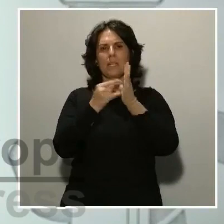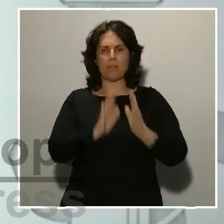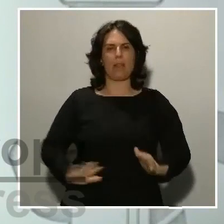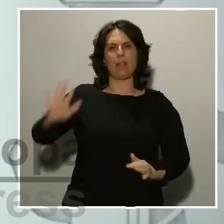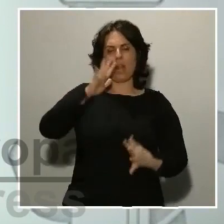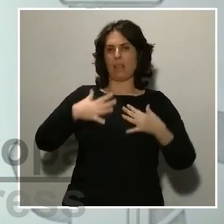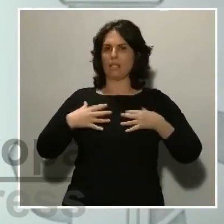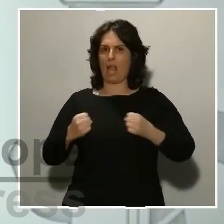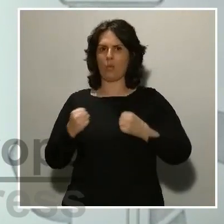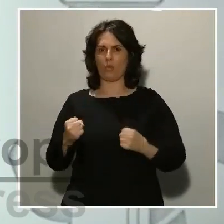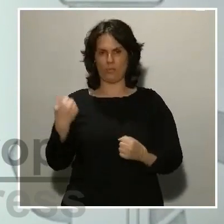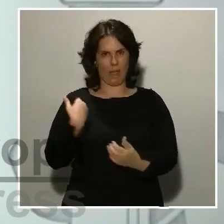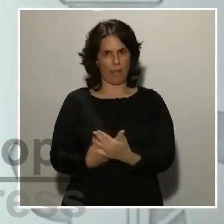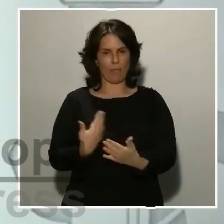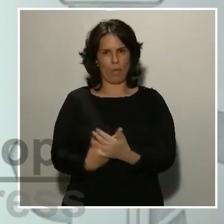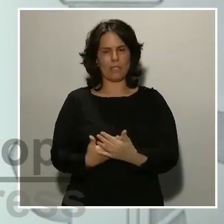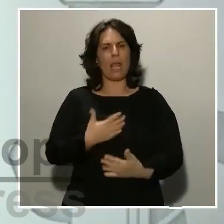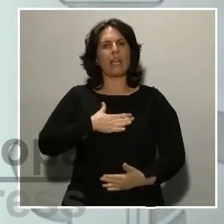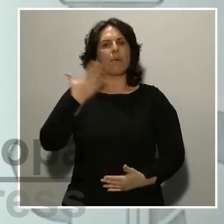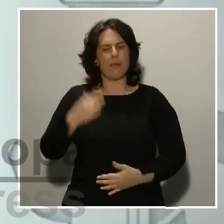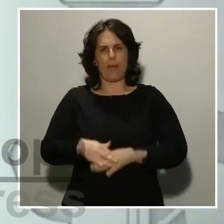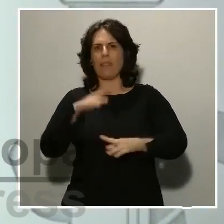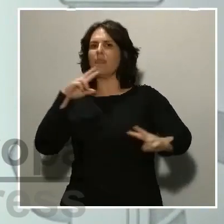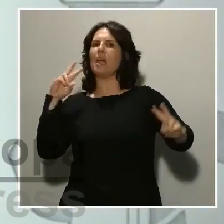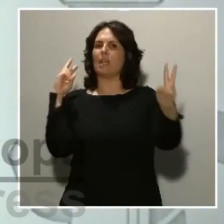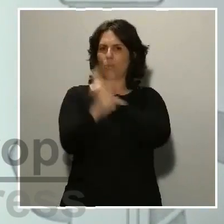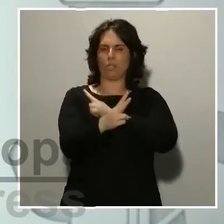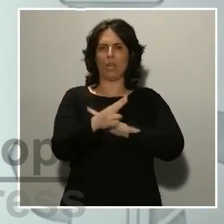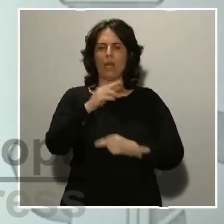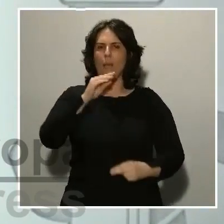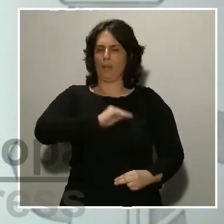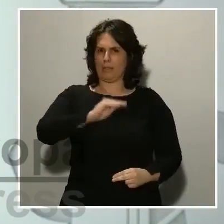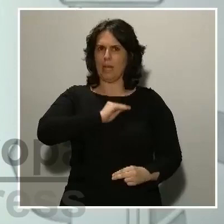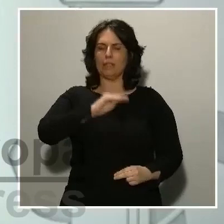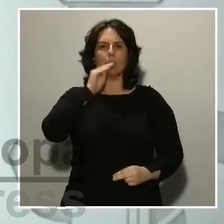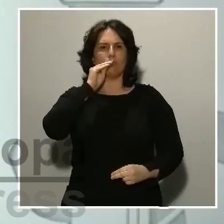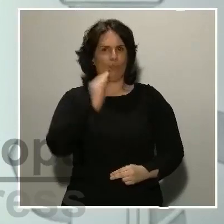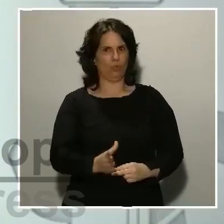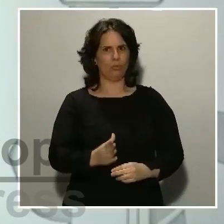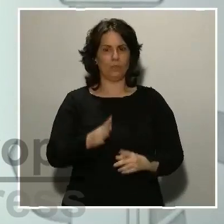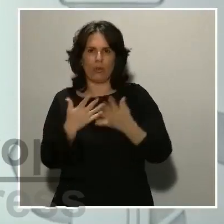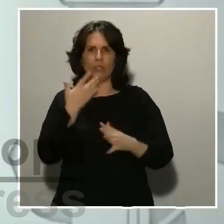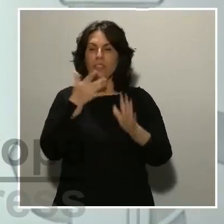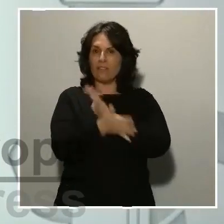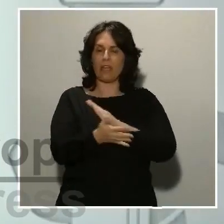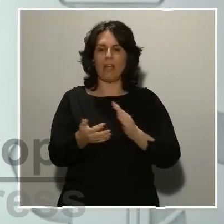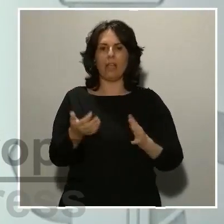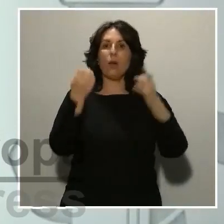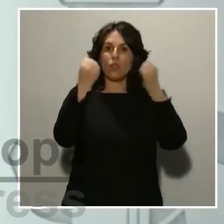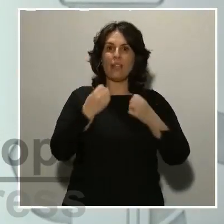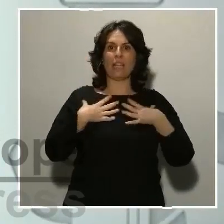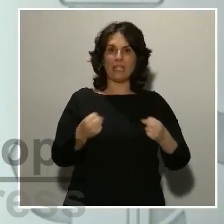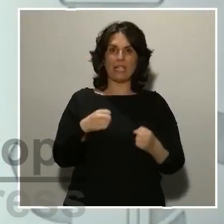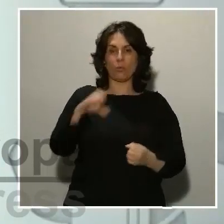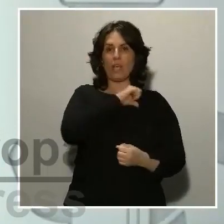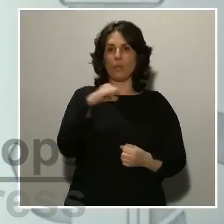está demostrando una gran capacidad de respuesta ante una situación excepcional. Para hacer frente a estas comunidades autónomas van